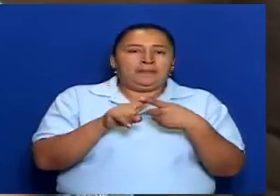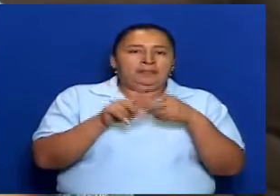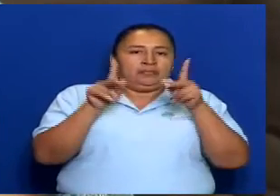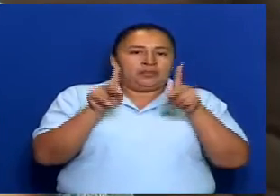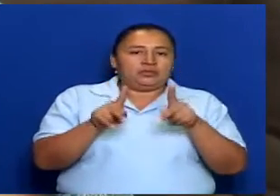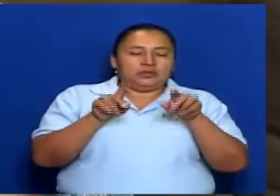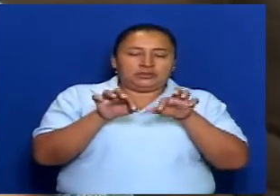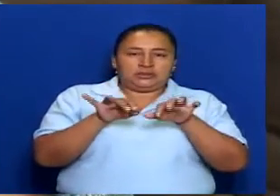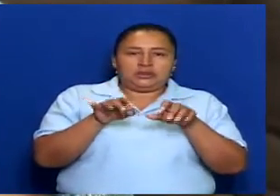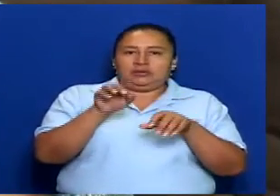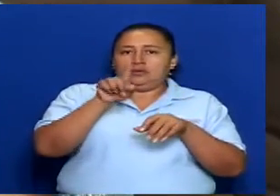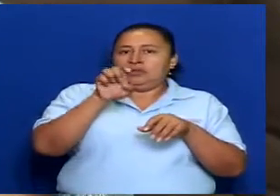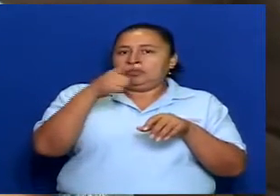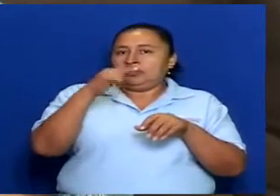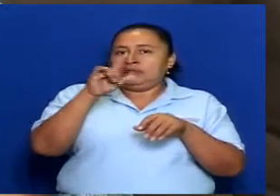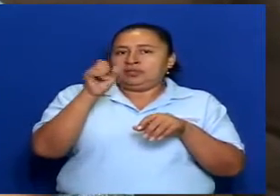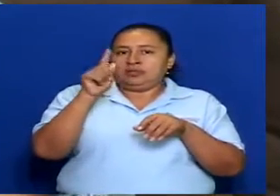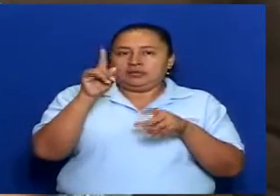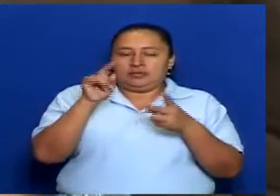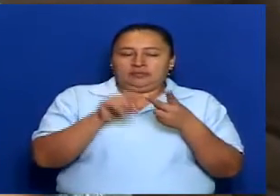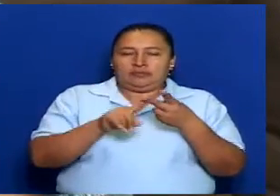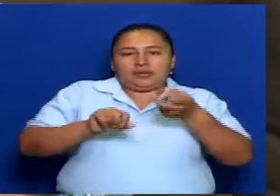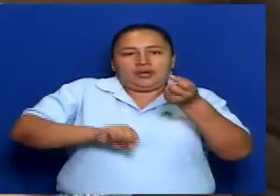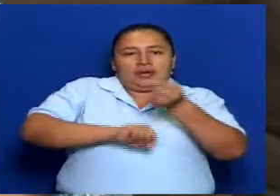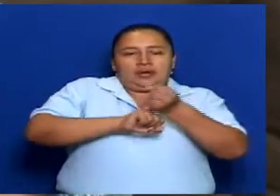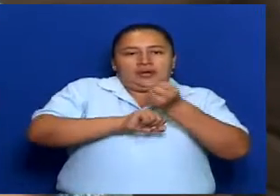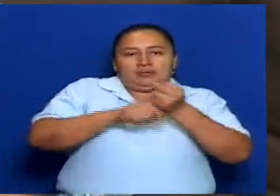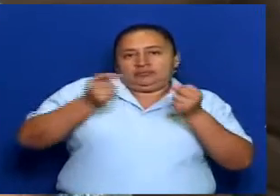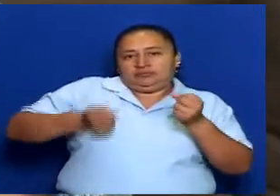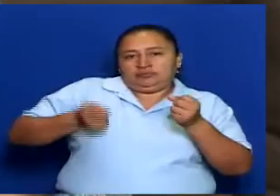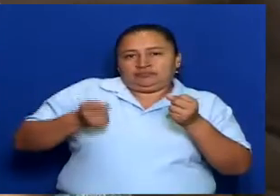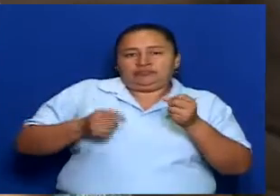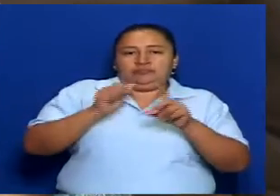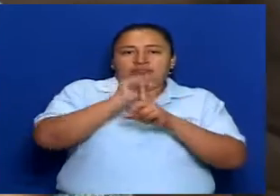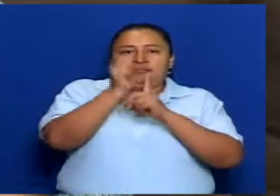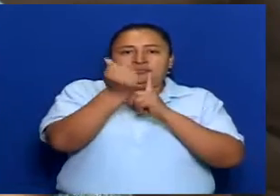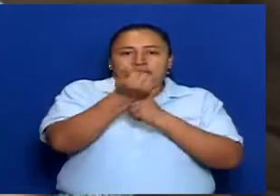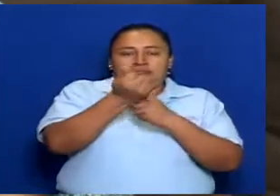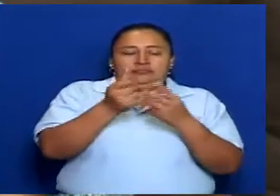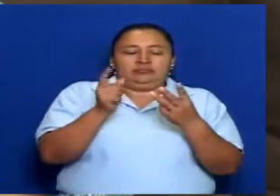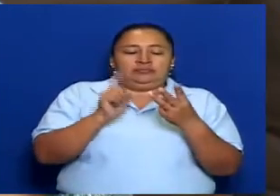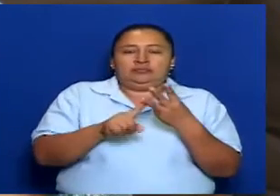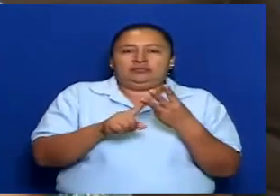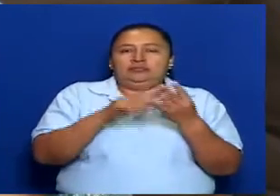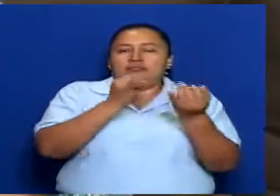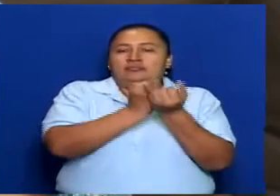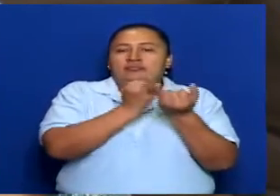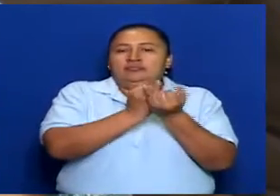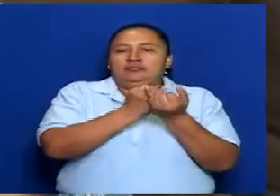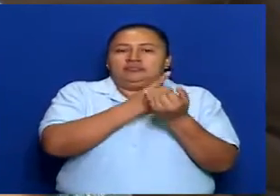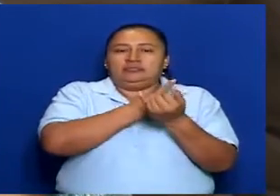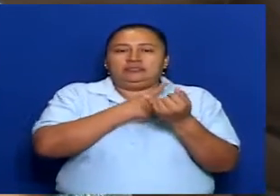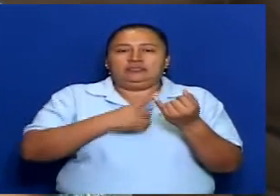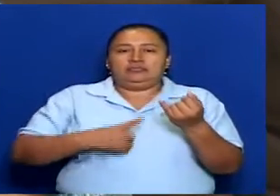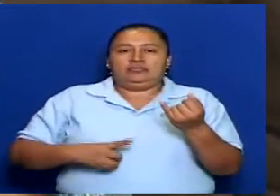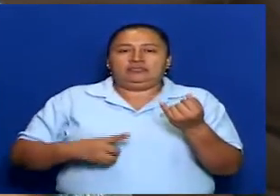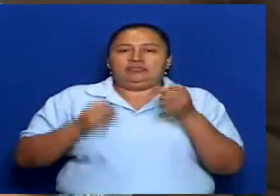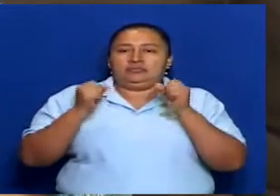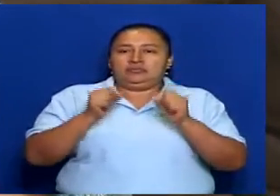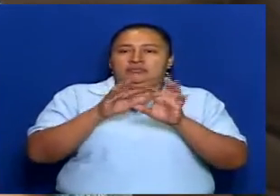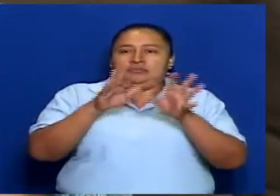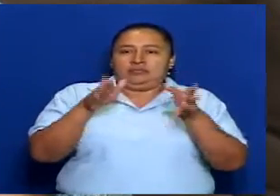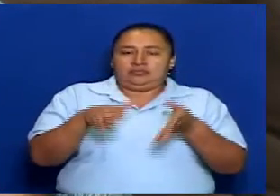legislativos, asesores de la Asamblea, igual a diputados y